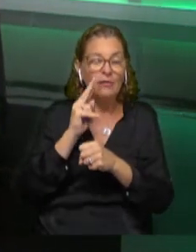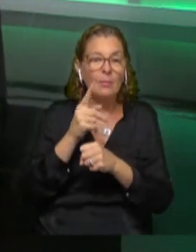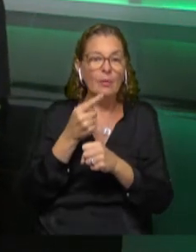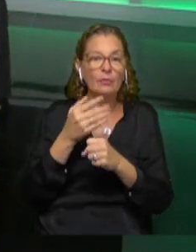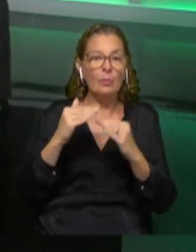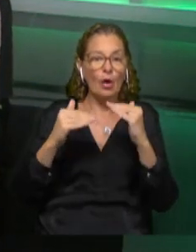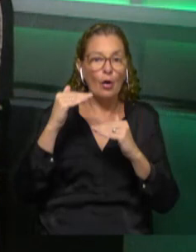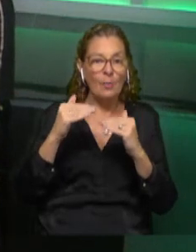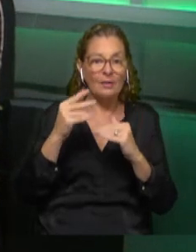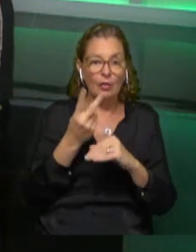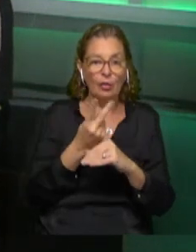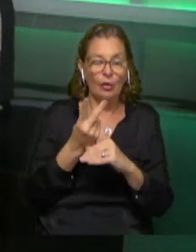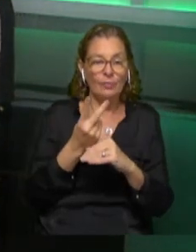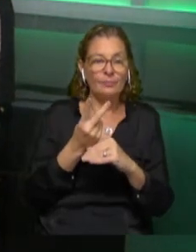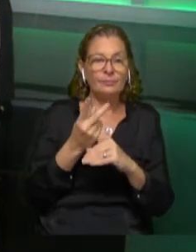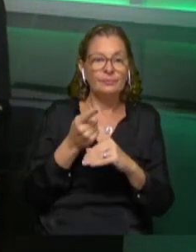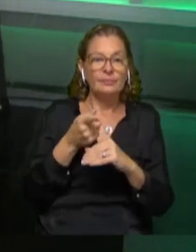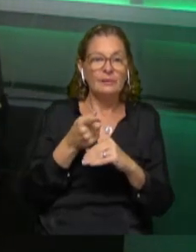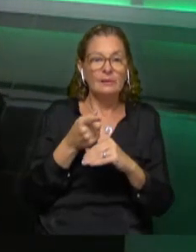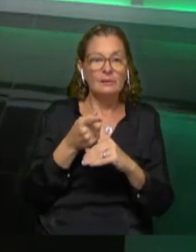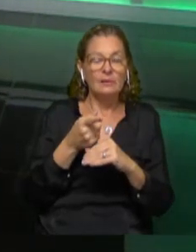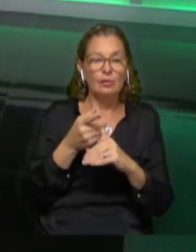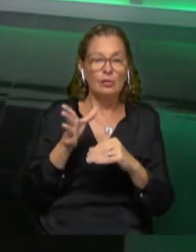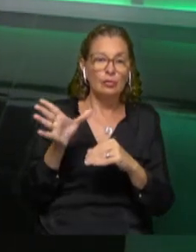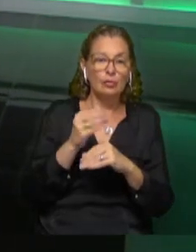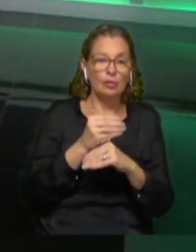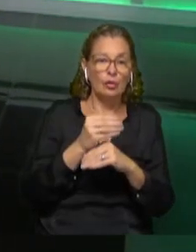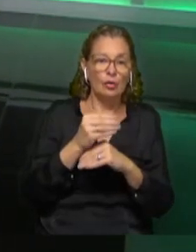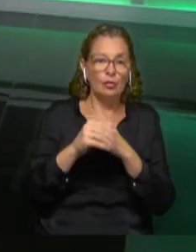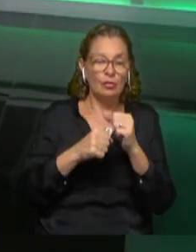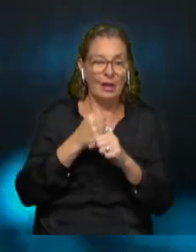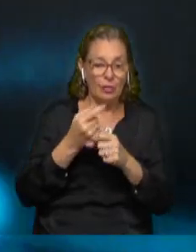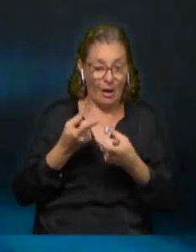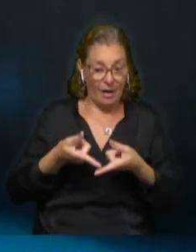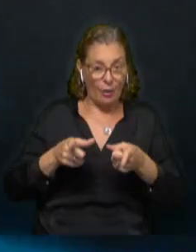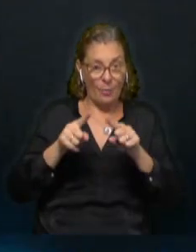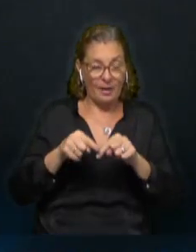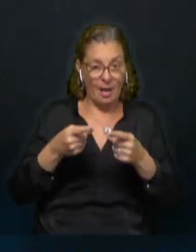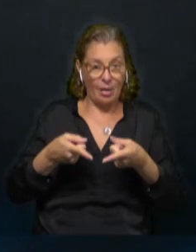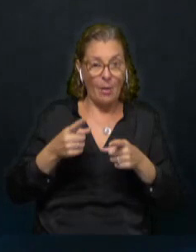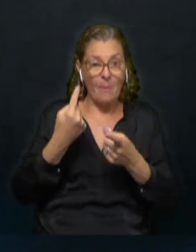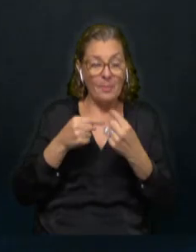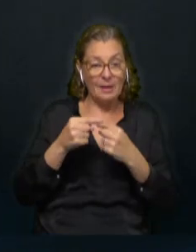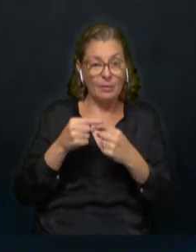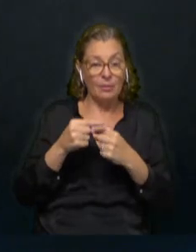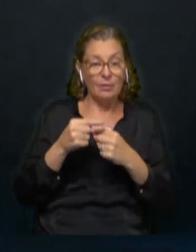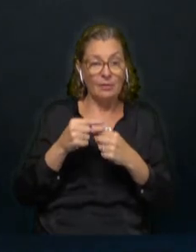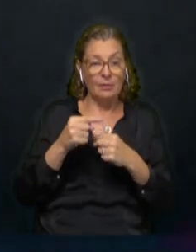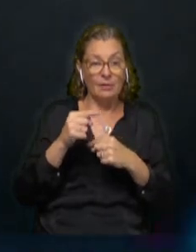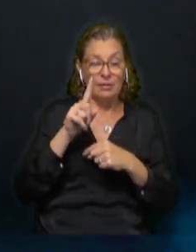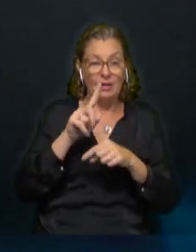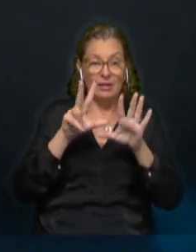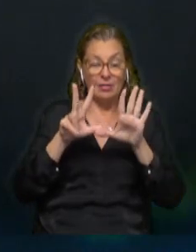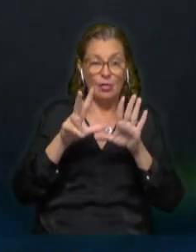de la comparación de estos dos momentos del tiempo es que todos los tramos de edades se han recuperado con la excepción del tramo que va de los